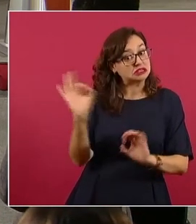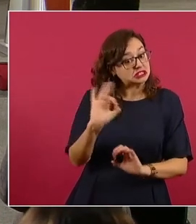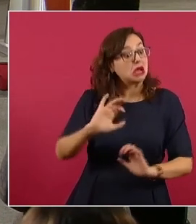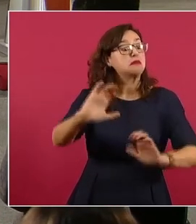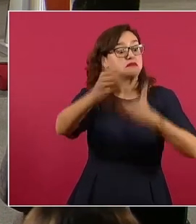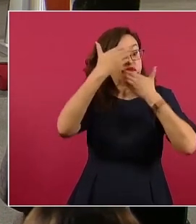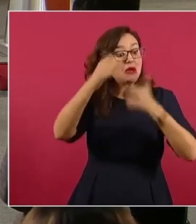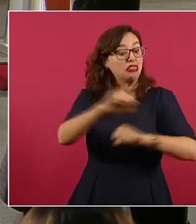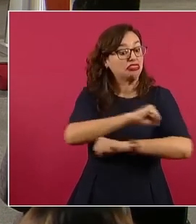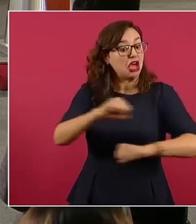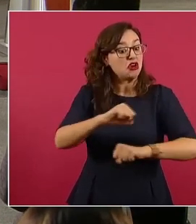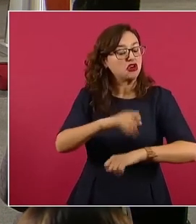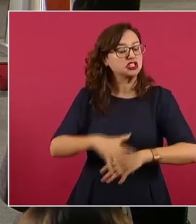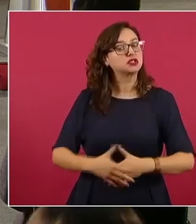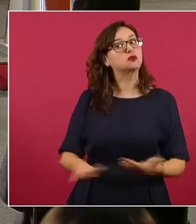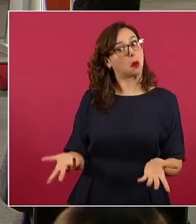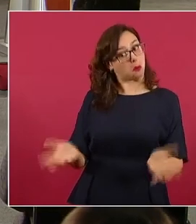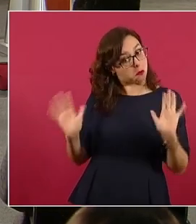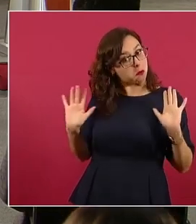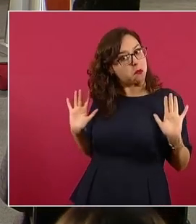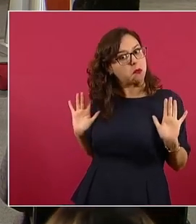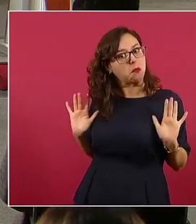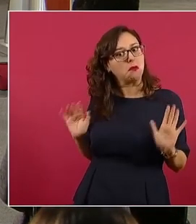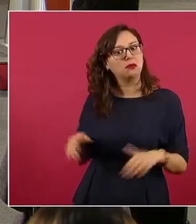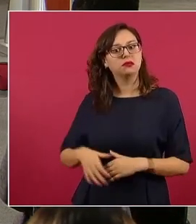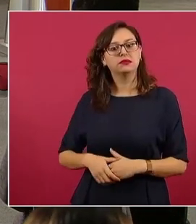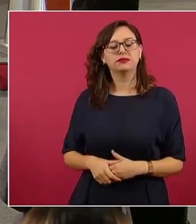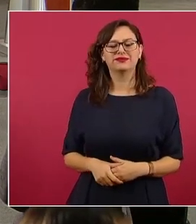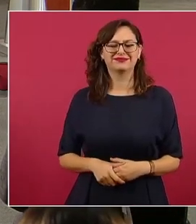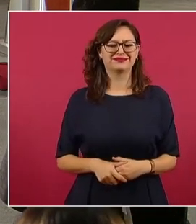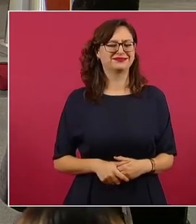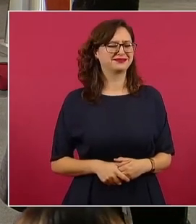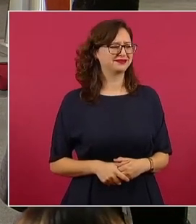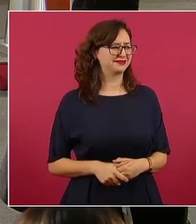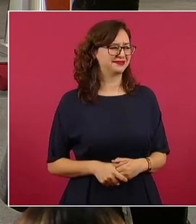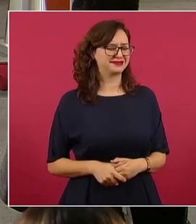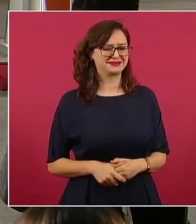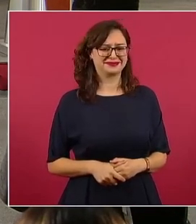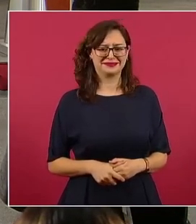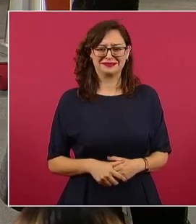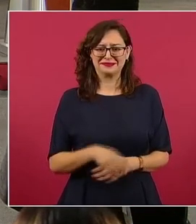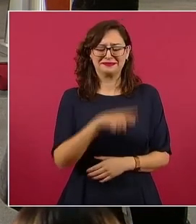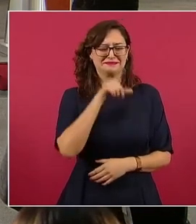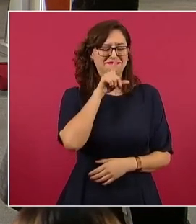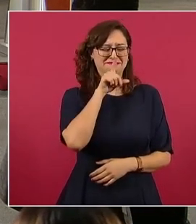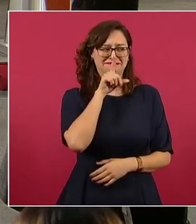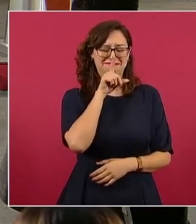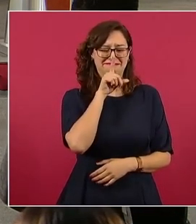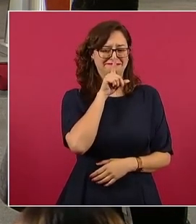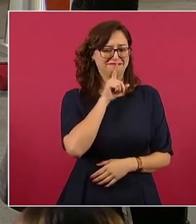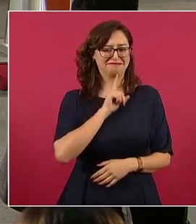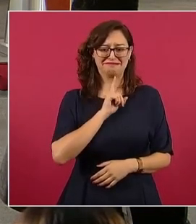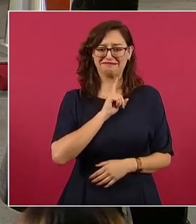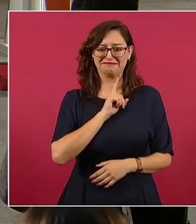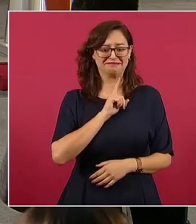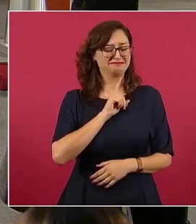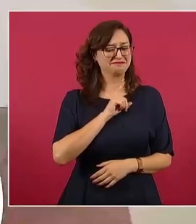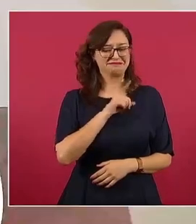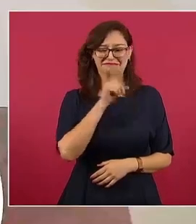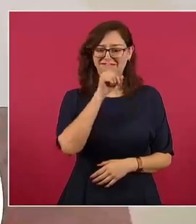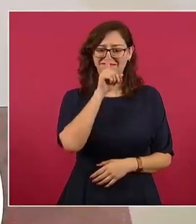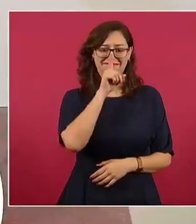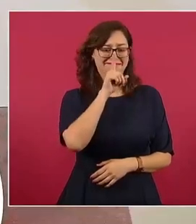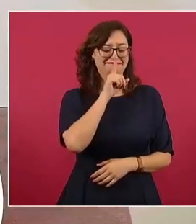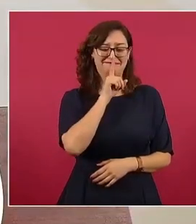No, mienten, mienten. Desde antes de la inauguración del AIFA se capacitó